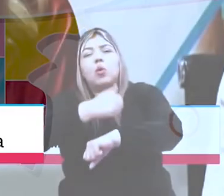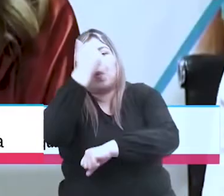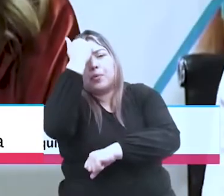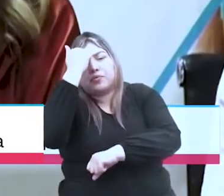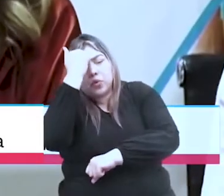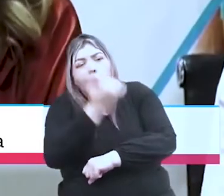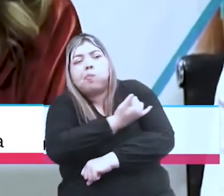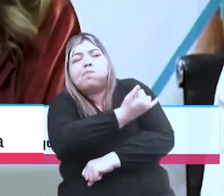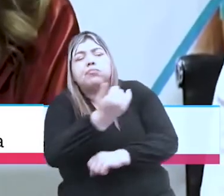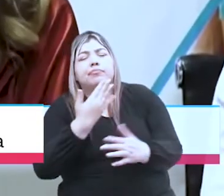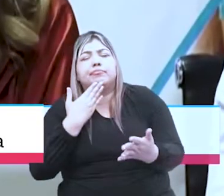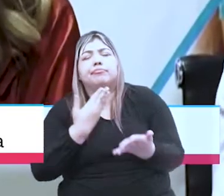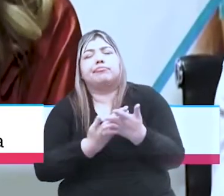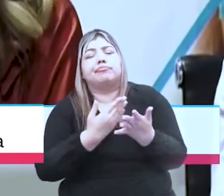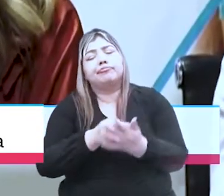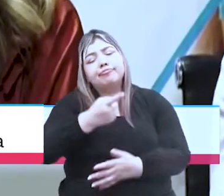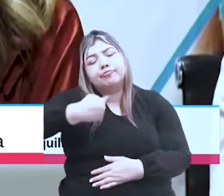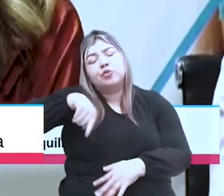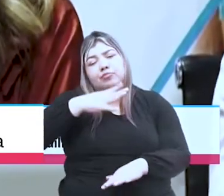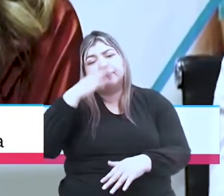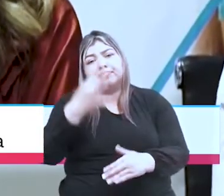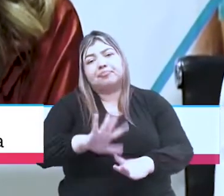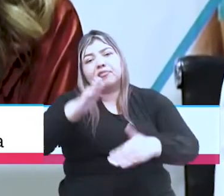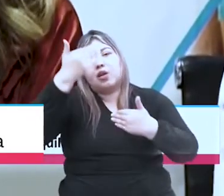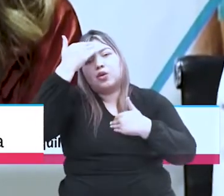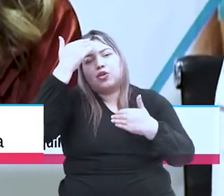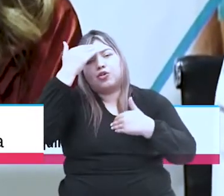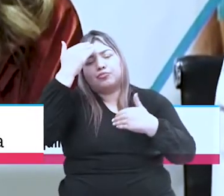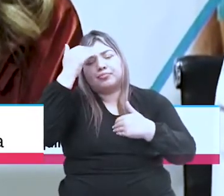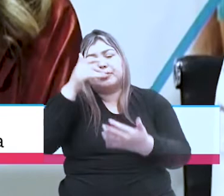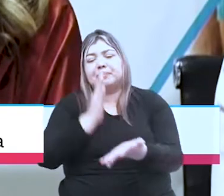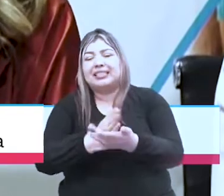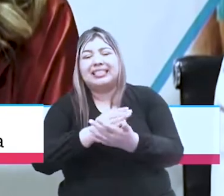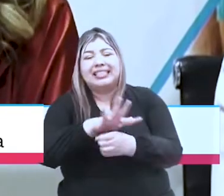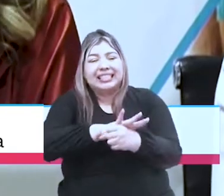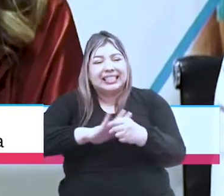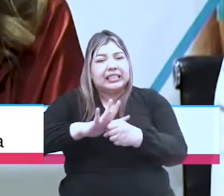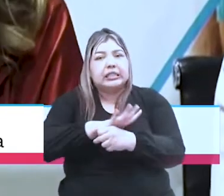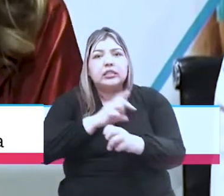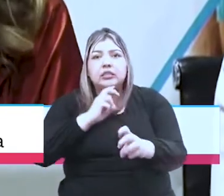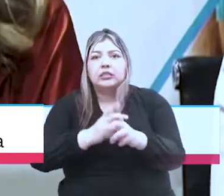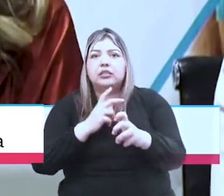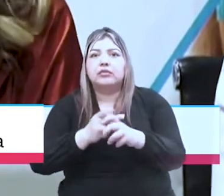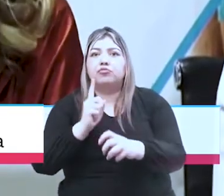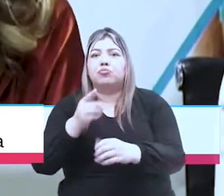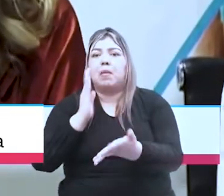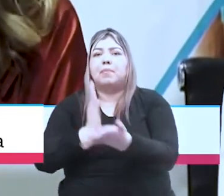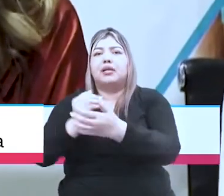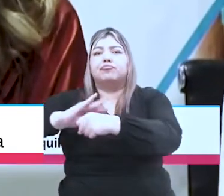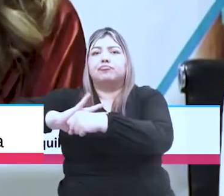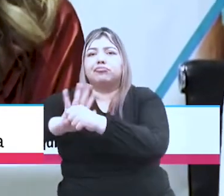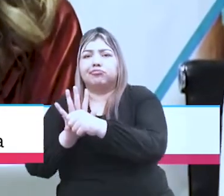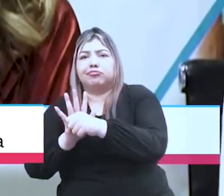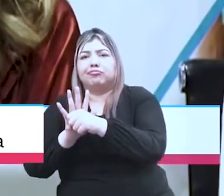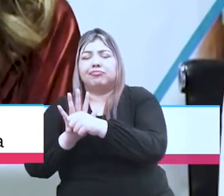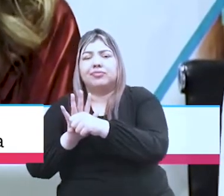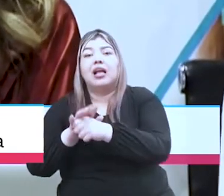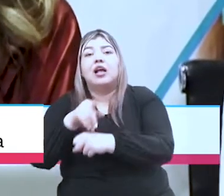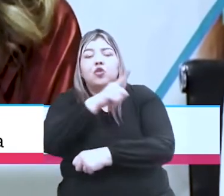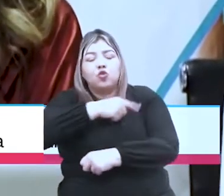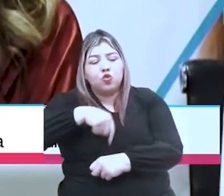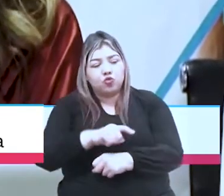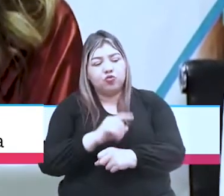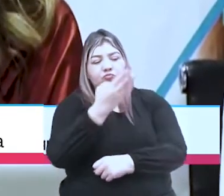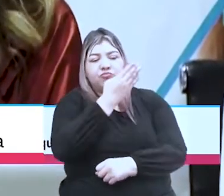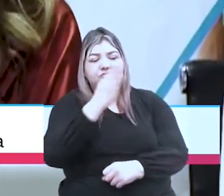Siendo conscientes, por supuesto, de la crisis educativa a raíz de la pandemia, nuestra ciudad asumió un gran compromiso y reto